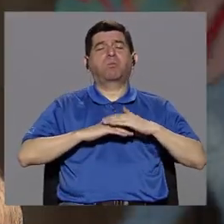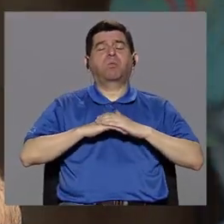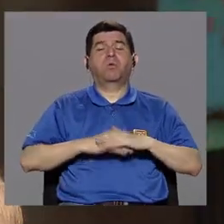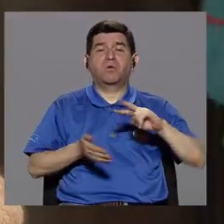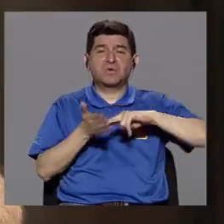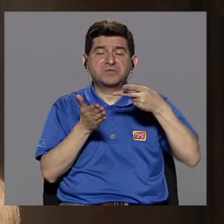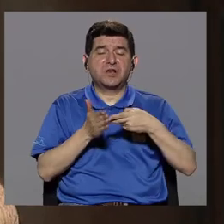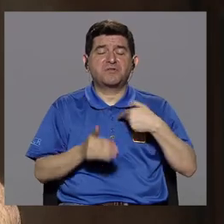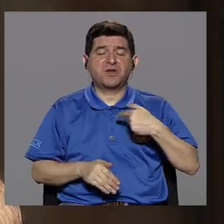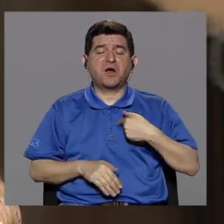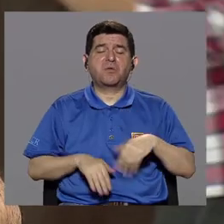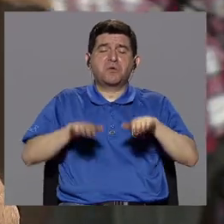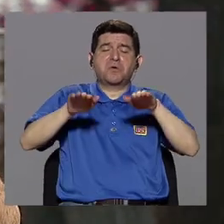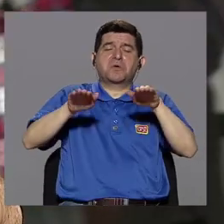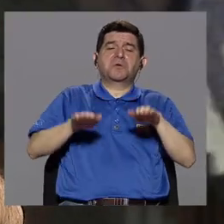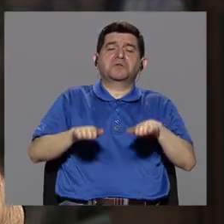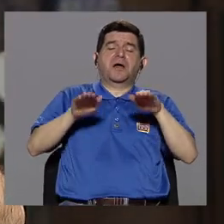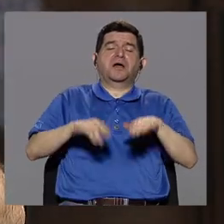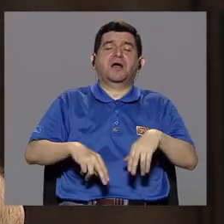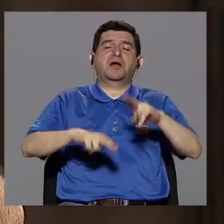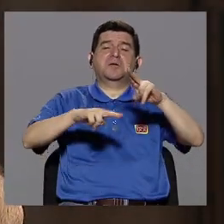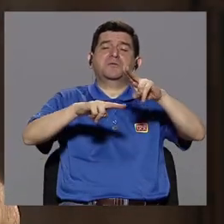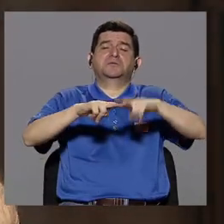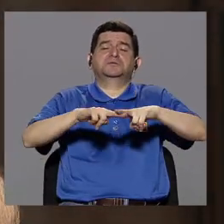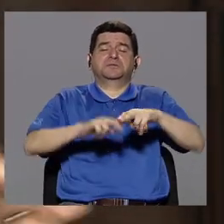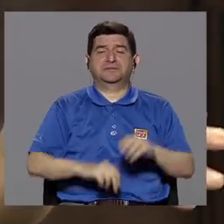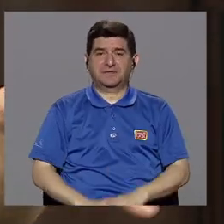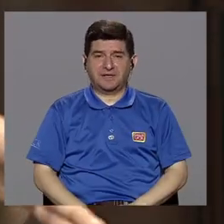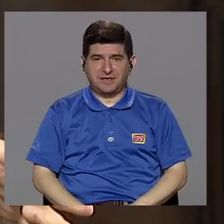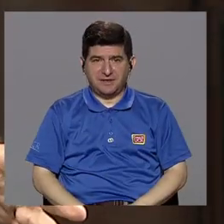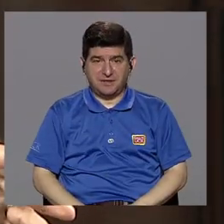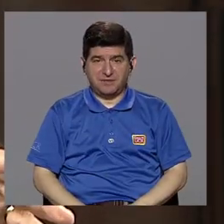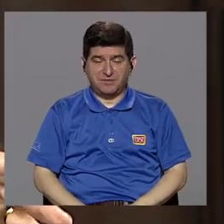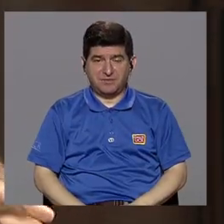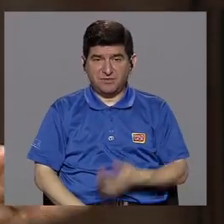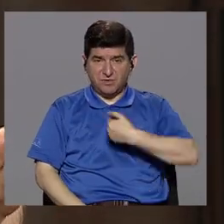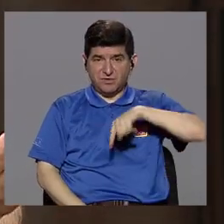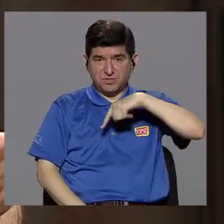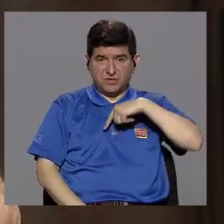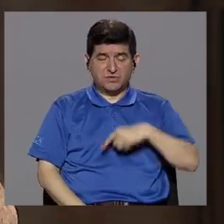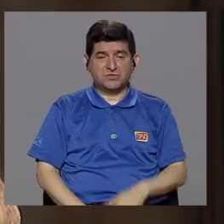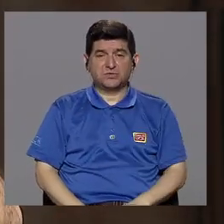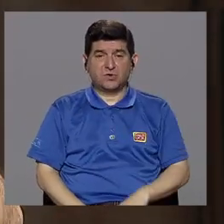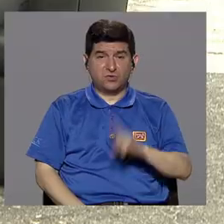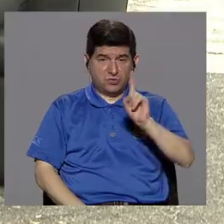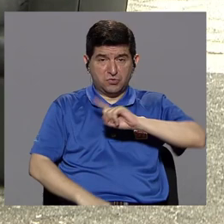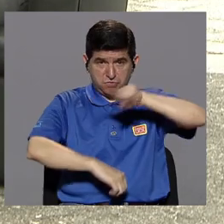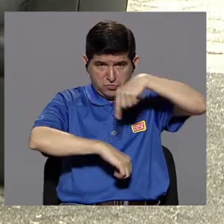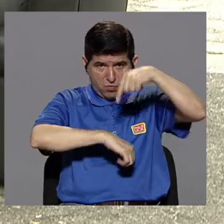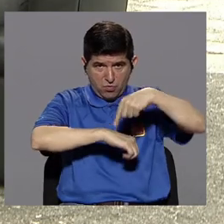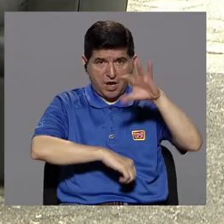recostadito, sentadito, así como estamos nosotros, ¿verdad? Pero que, mira, no nos pasemos de una hora seguida, no es malo, ¿verdad?